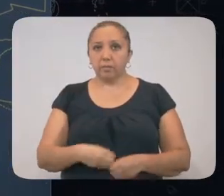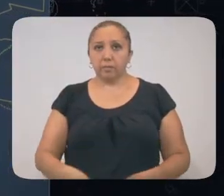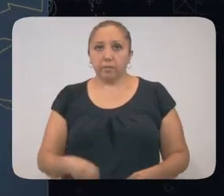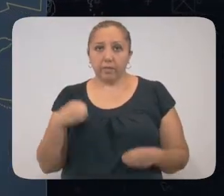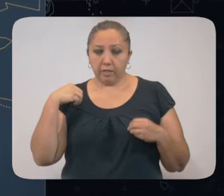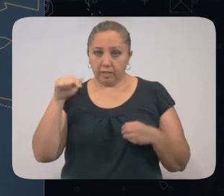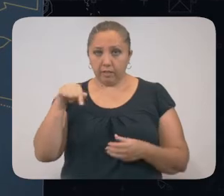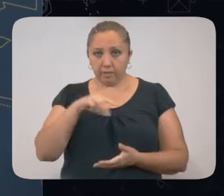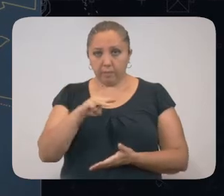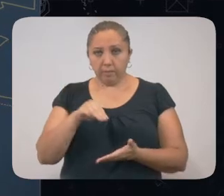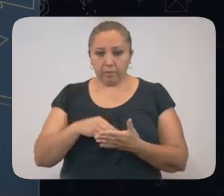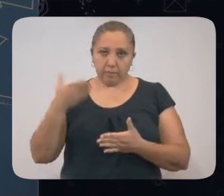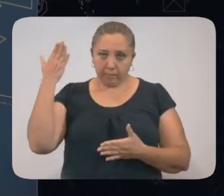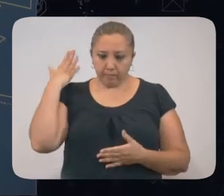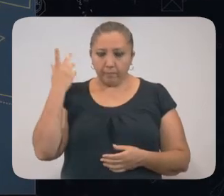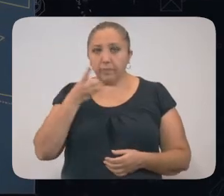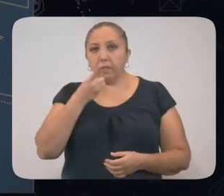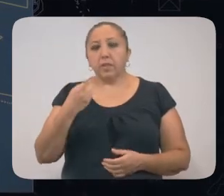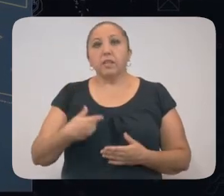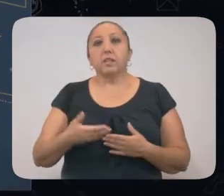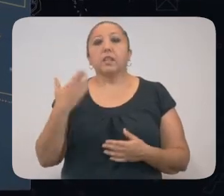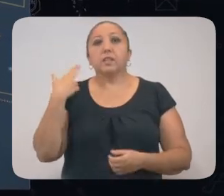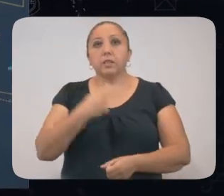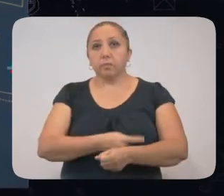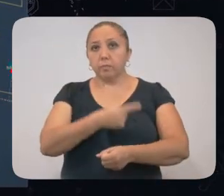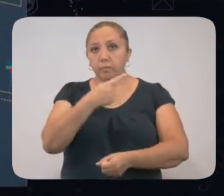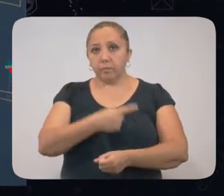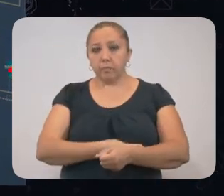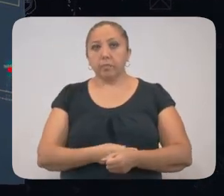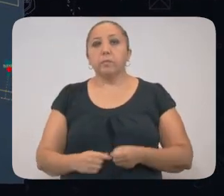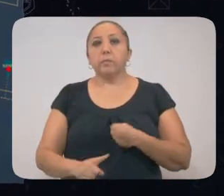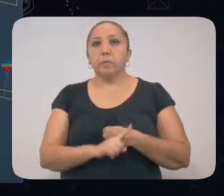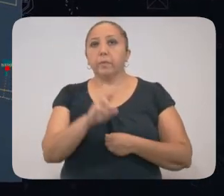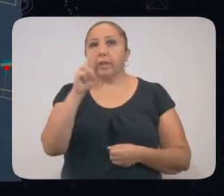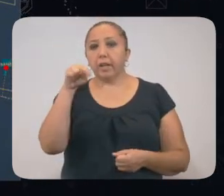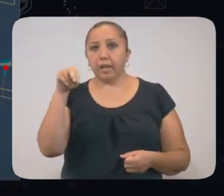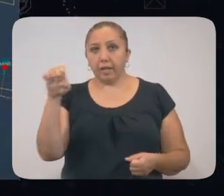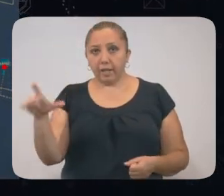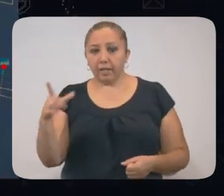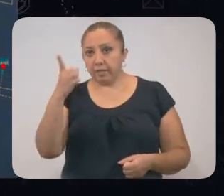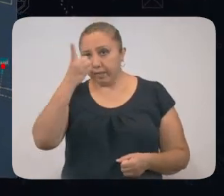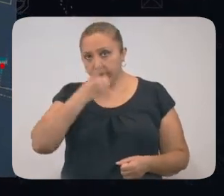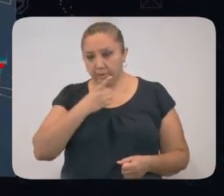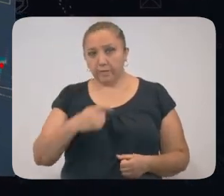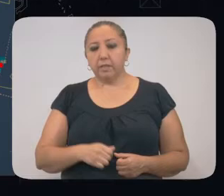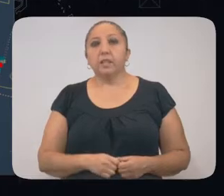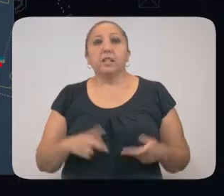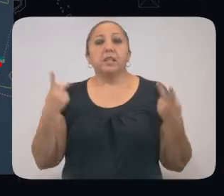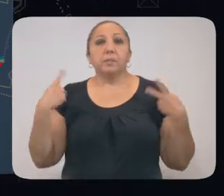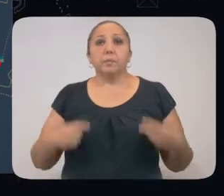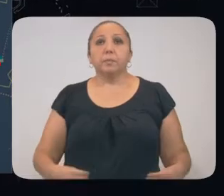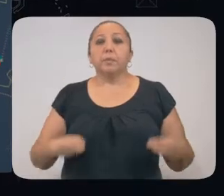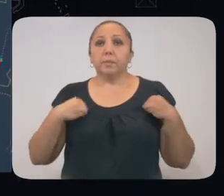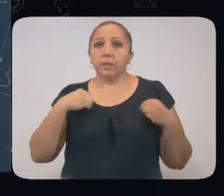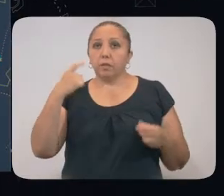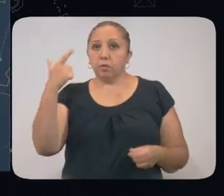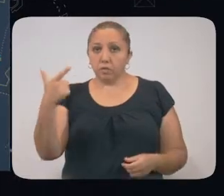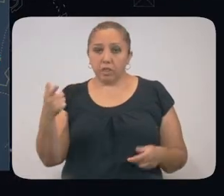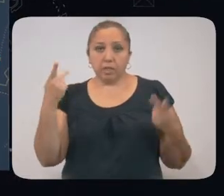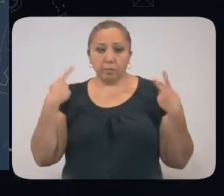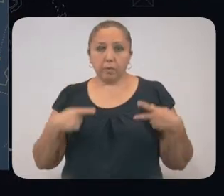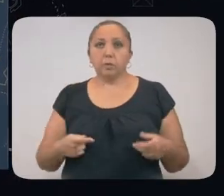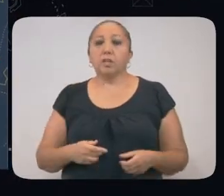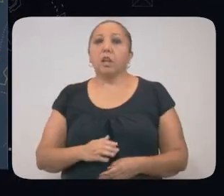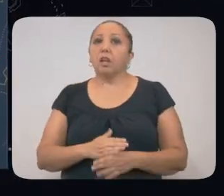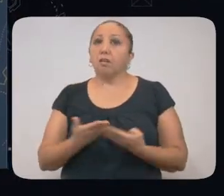y residente de Mérida, con antecedentes médicos de hipertensión, insuficiencia renal crónica y diabetes. La paciente vivía con 7 contactos,